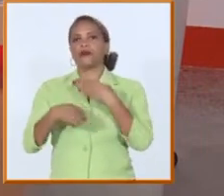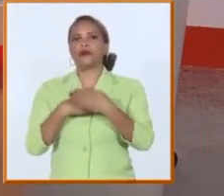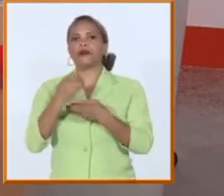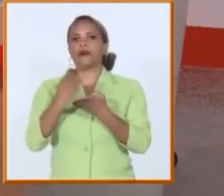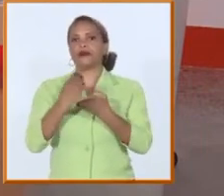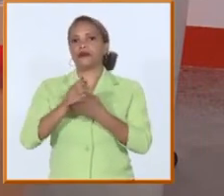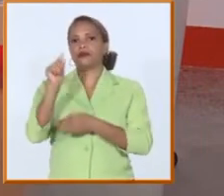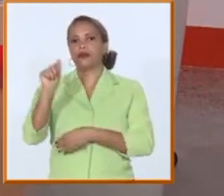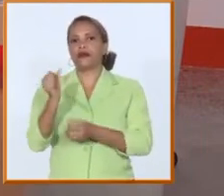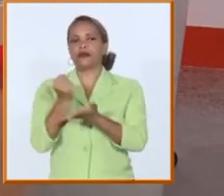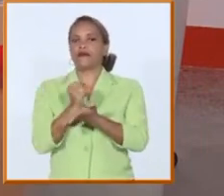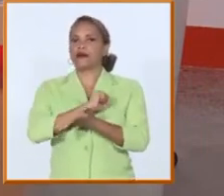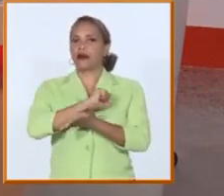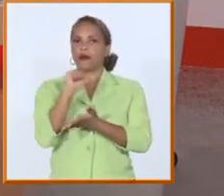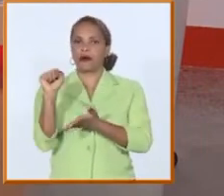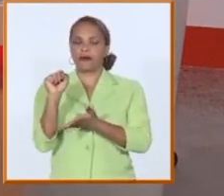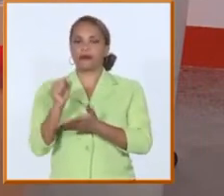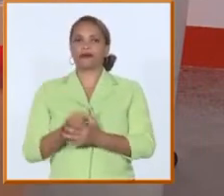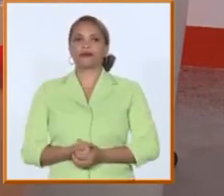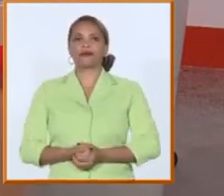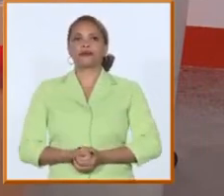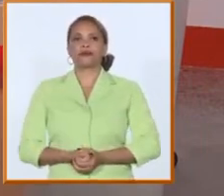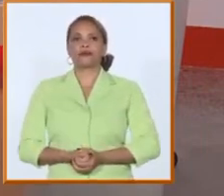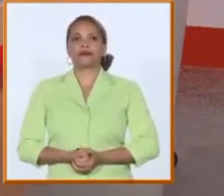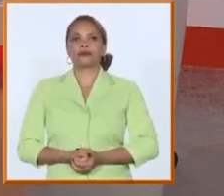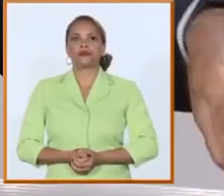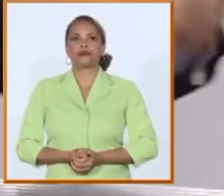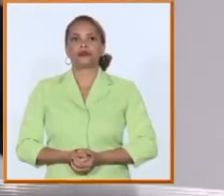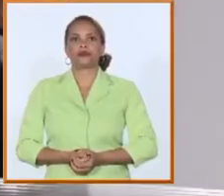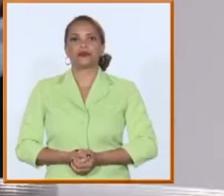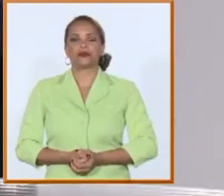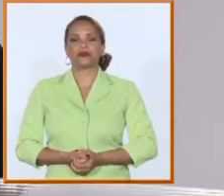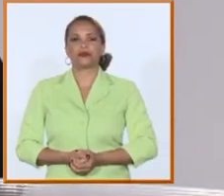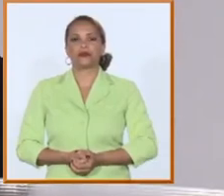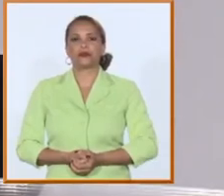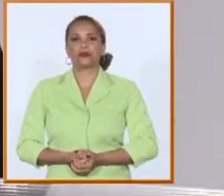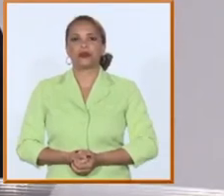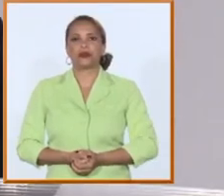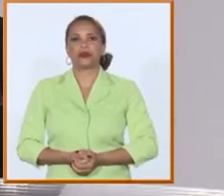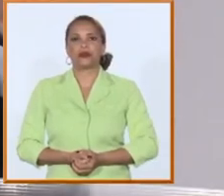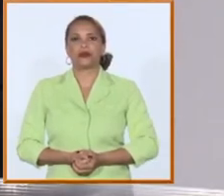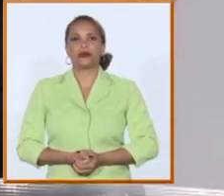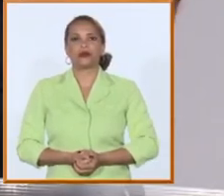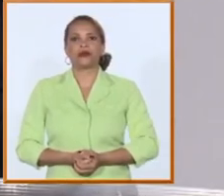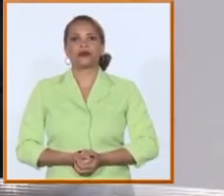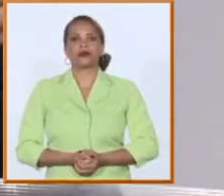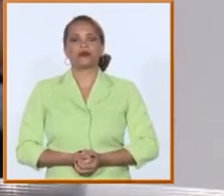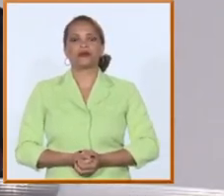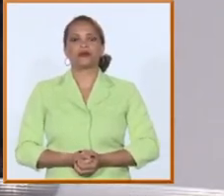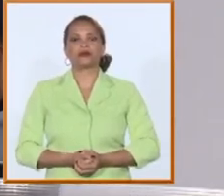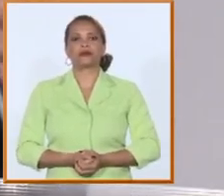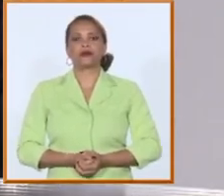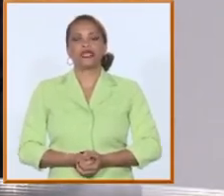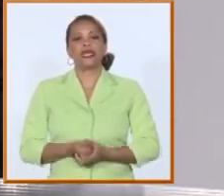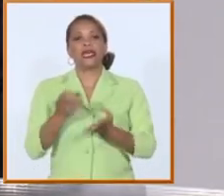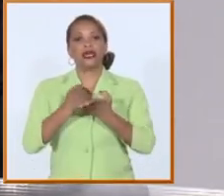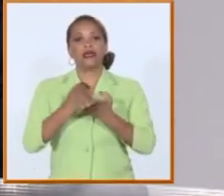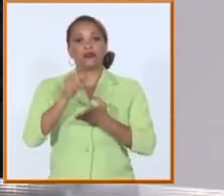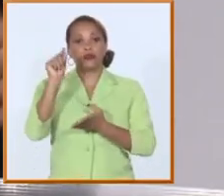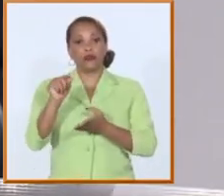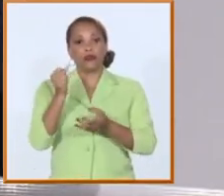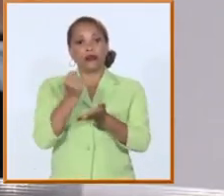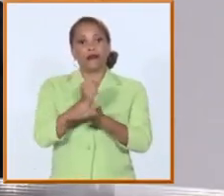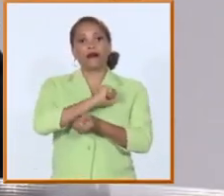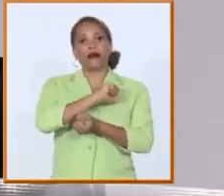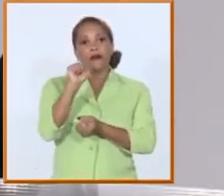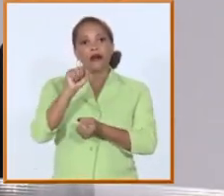situación y ubicar al futuro profesional en un lugar donde de verdad va a desempeñarse con todas las potencialidades